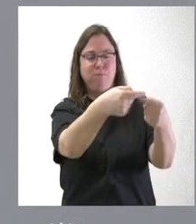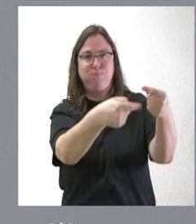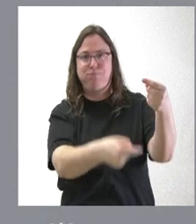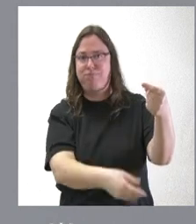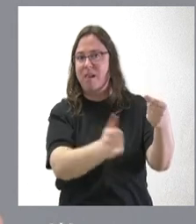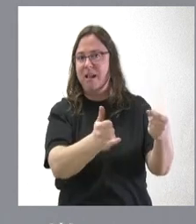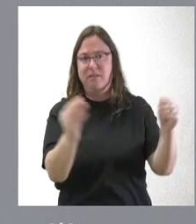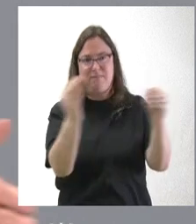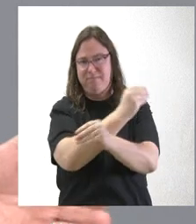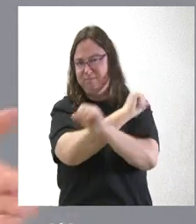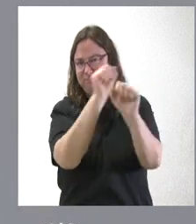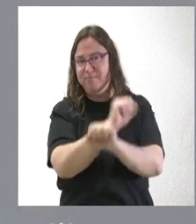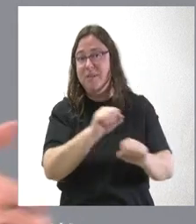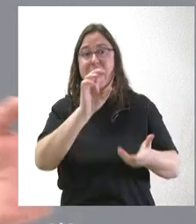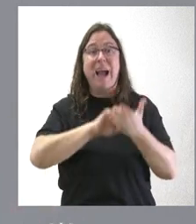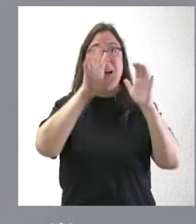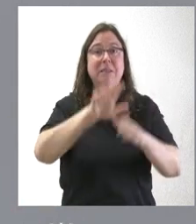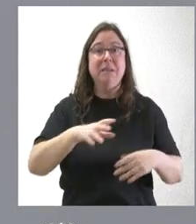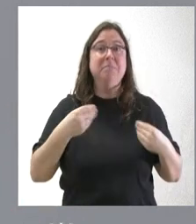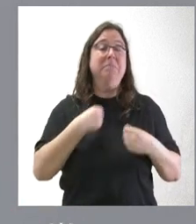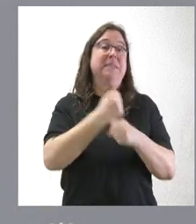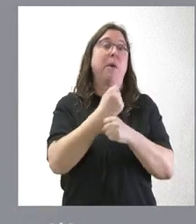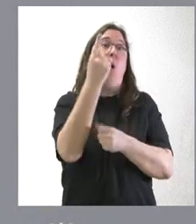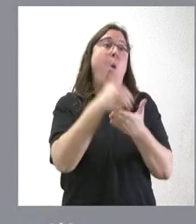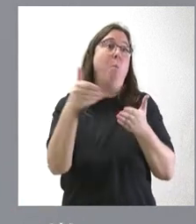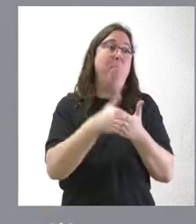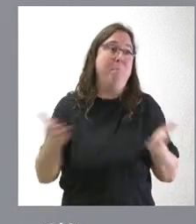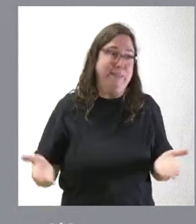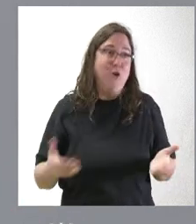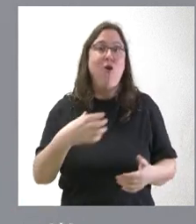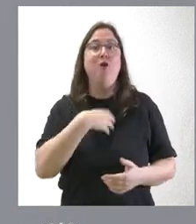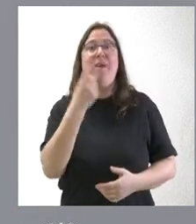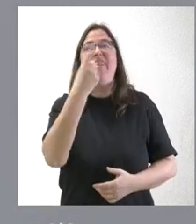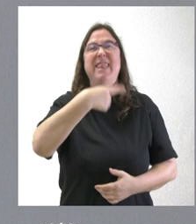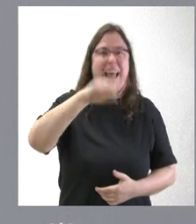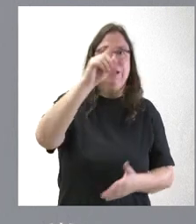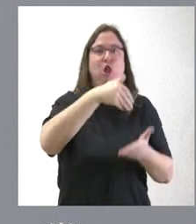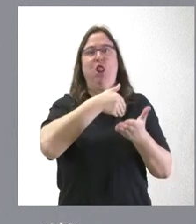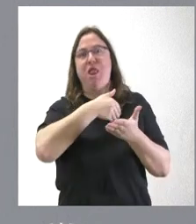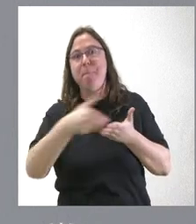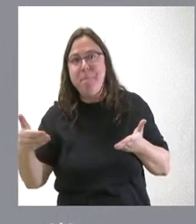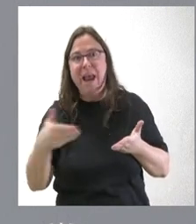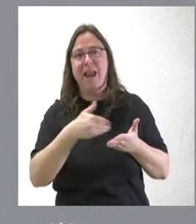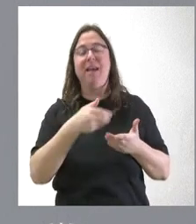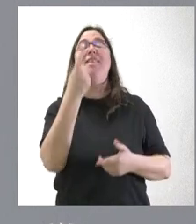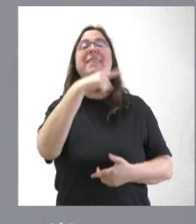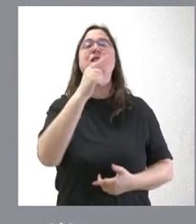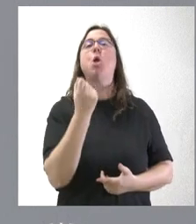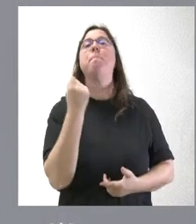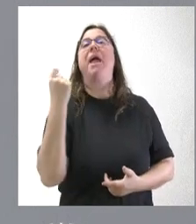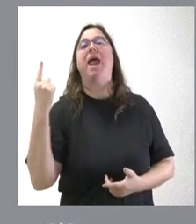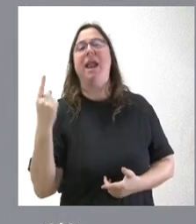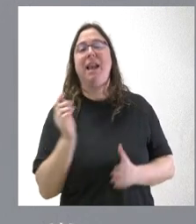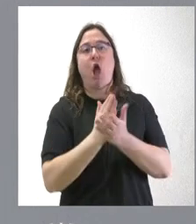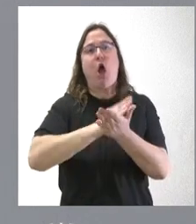no se podría corresponder en ningún modo, porque en Castilla y en aproximadamente trabajan un millón de personas no puede haber cientos de miles de conciliaciones todos